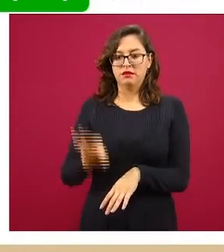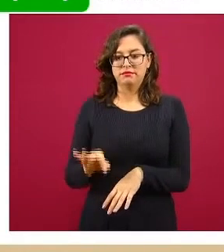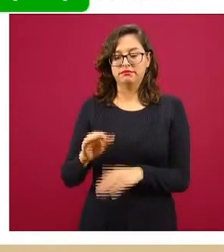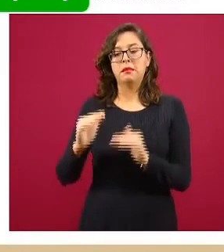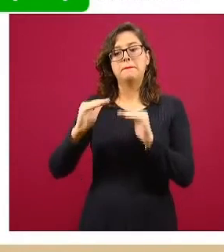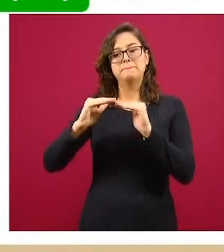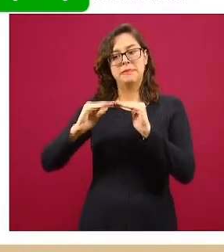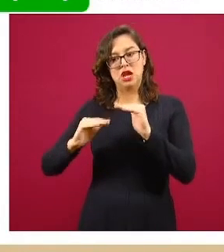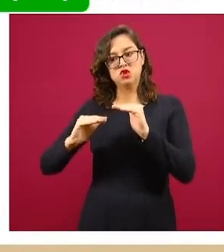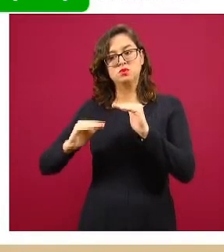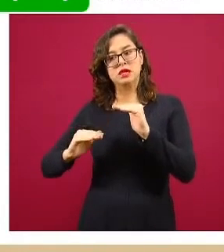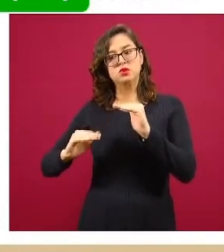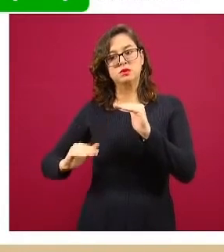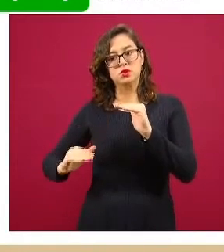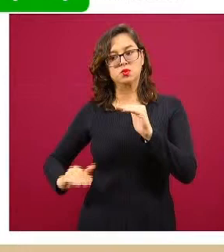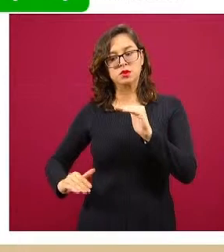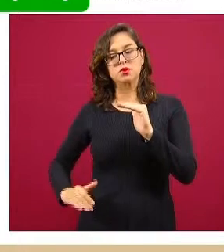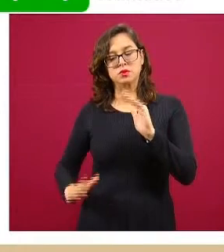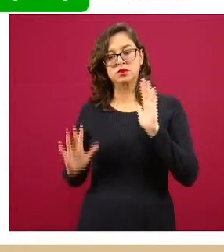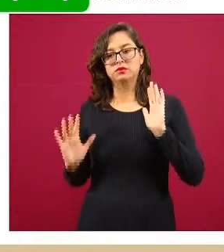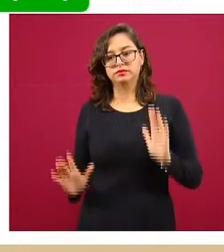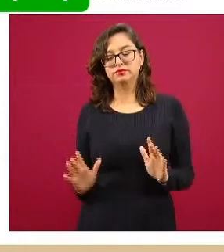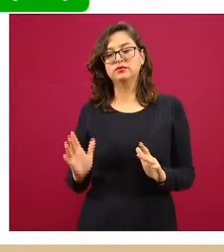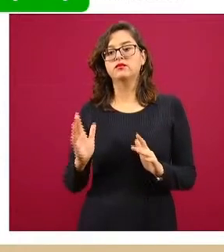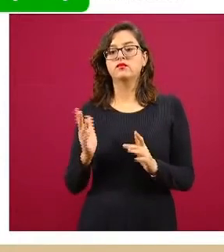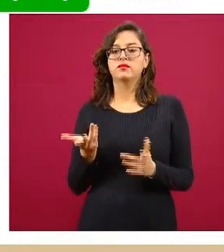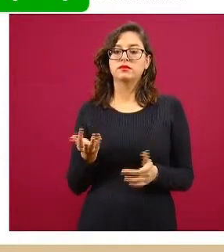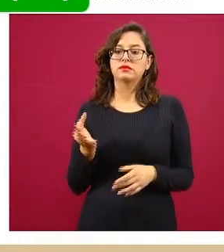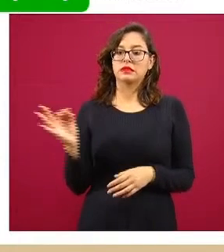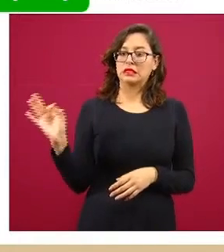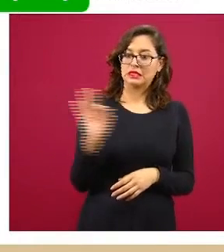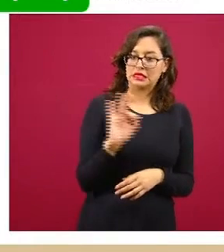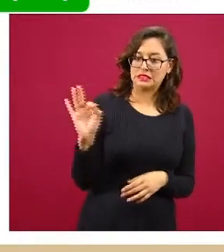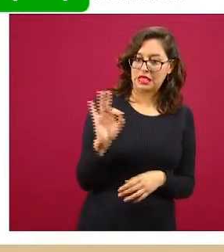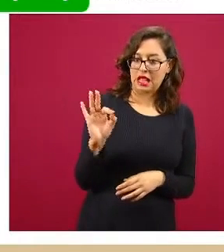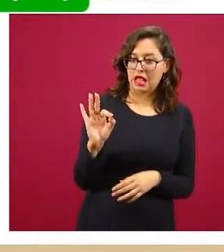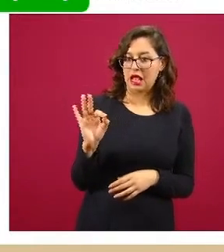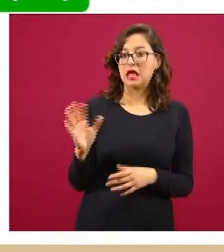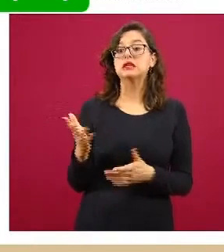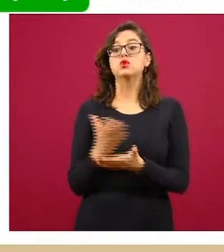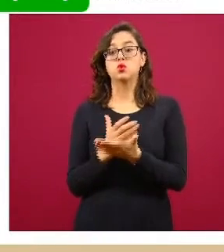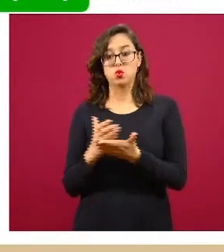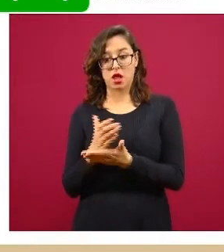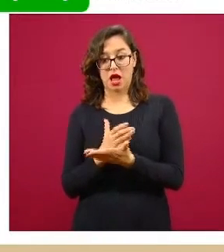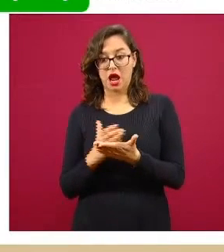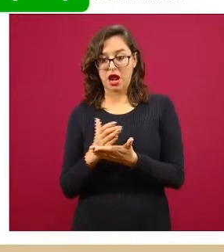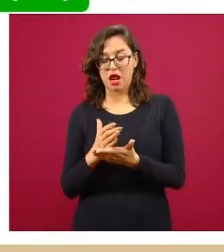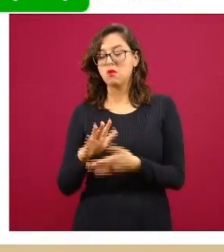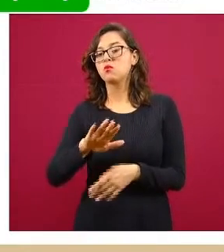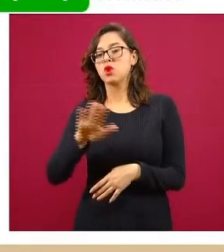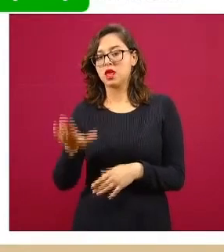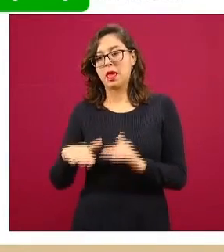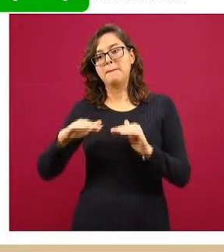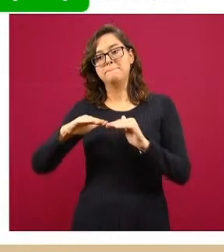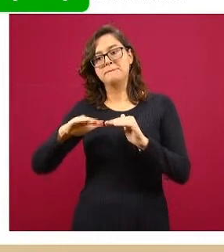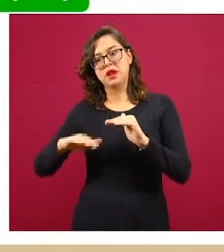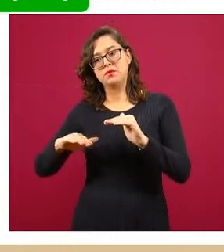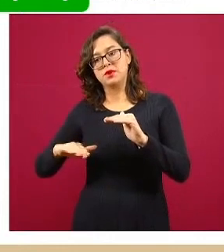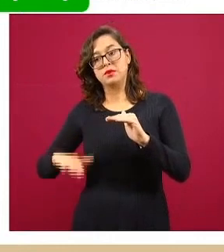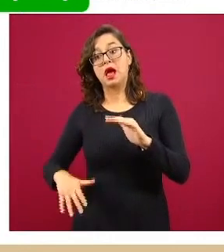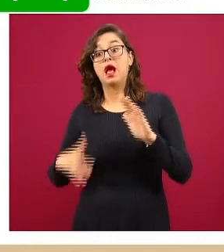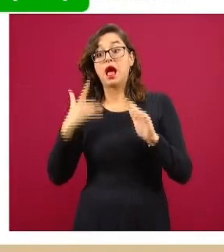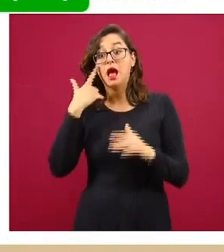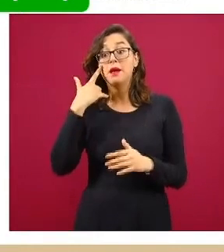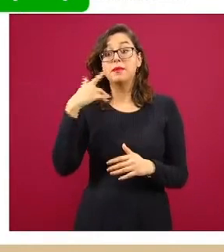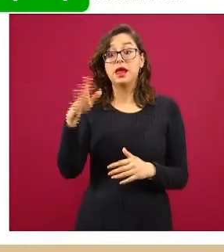en disminución, tanto en los casos estimados, como en los casos recuperados, como en las defunciones. Ya mañana